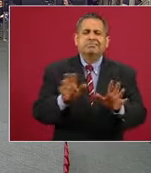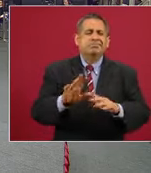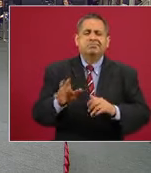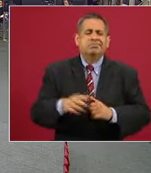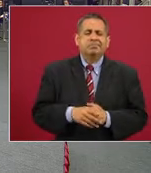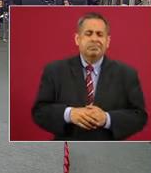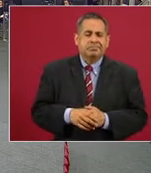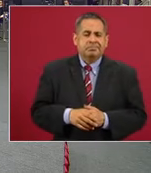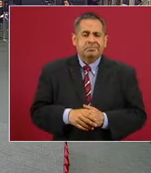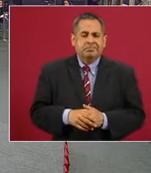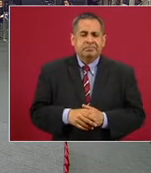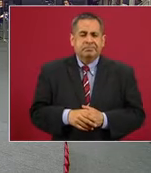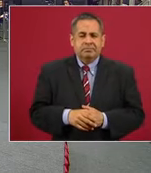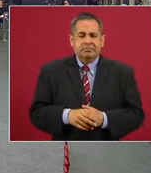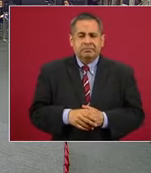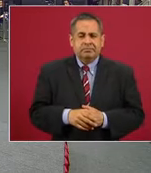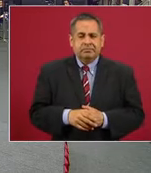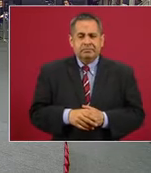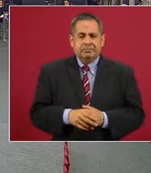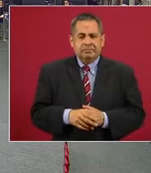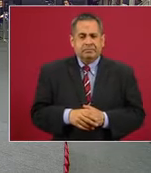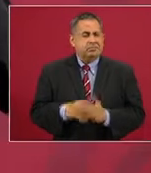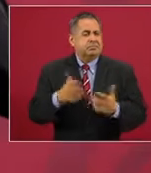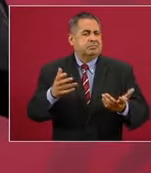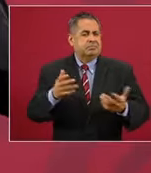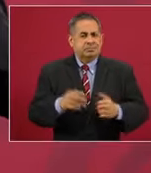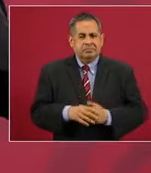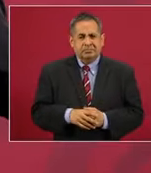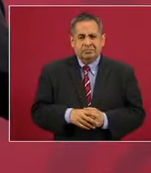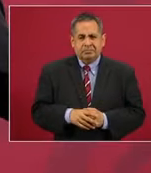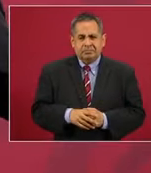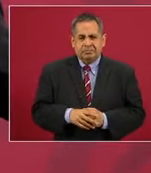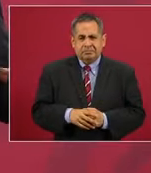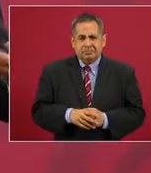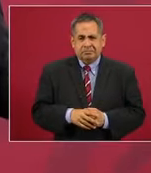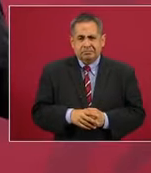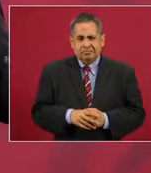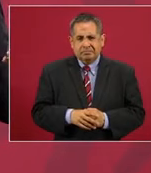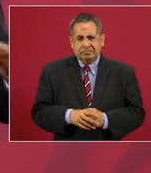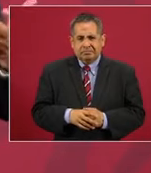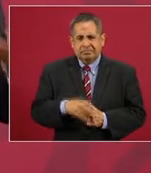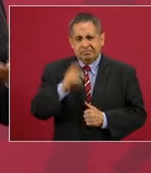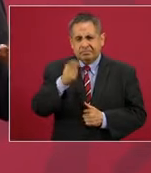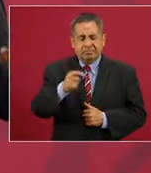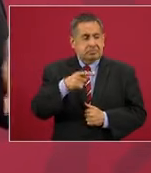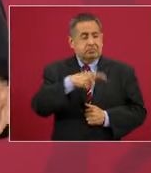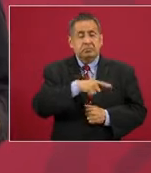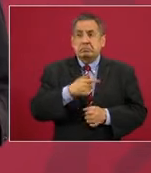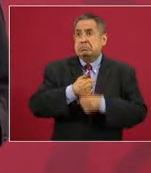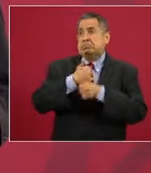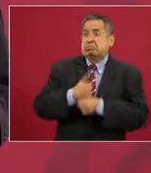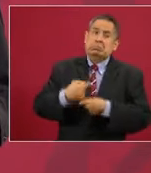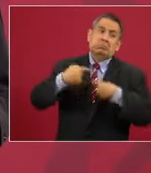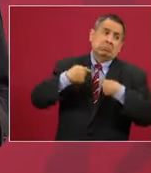entonces se victimizan,